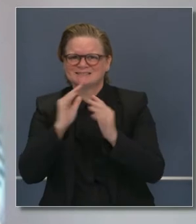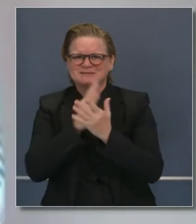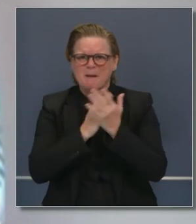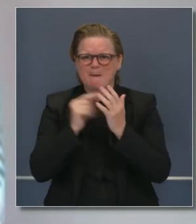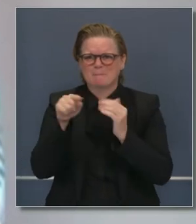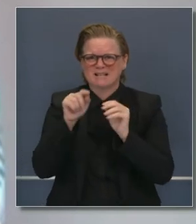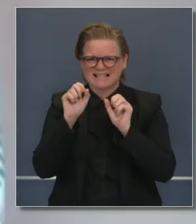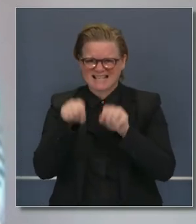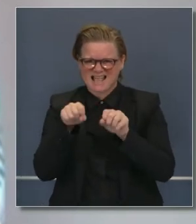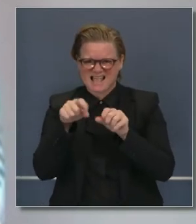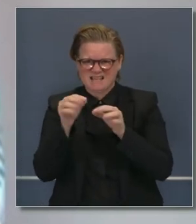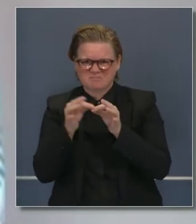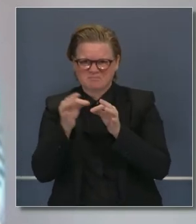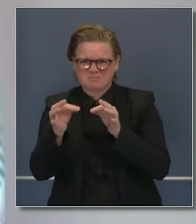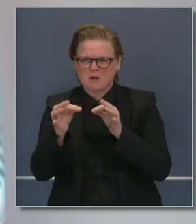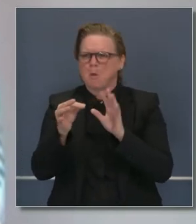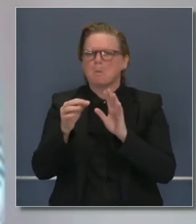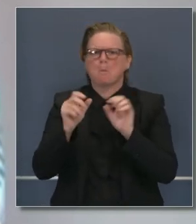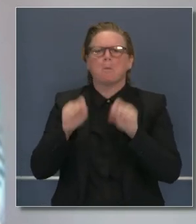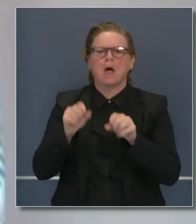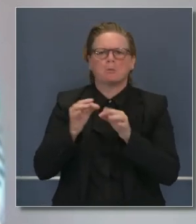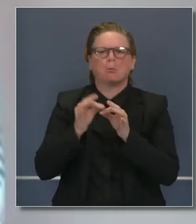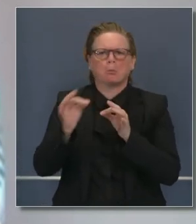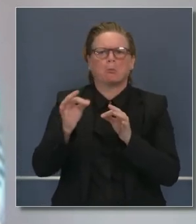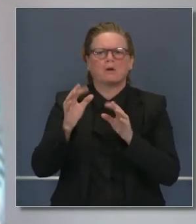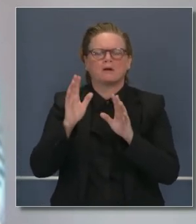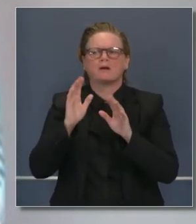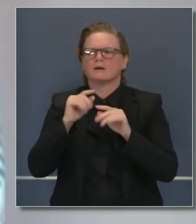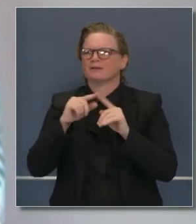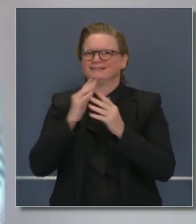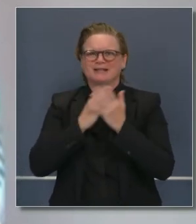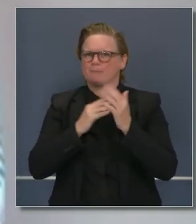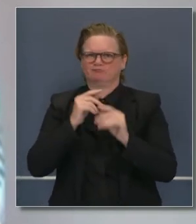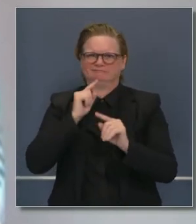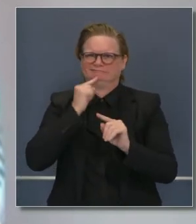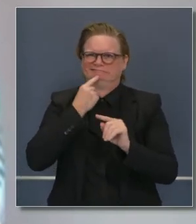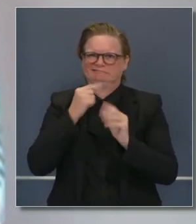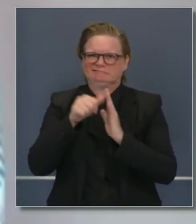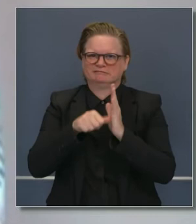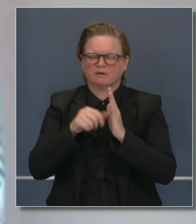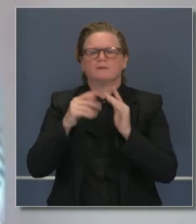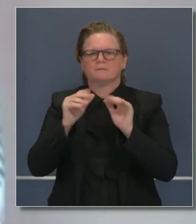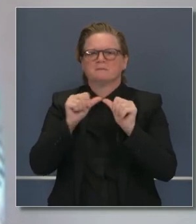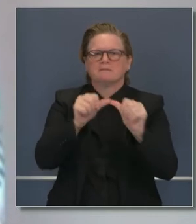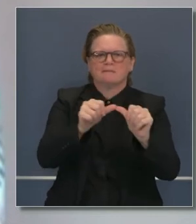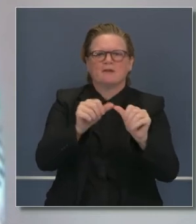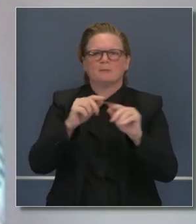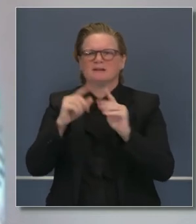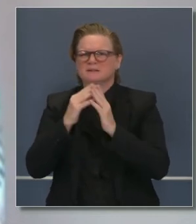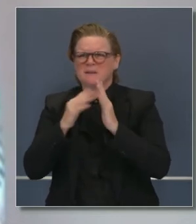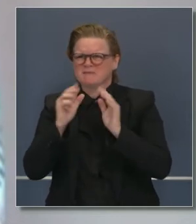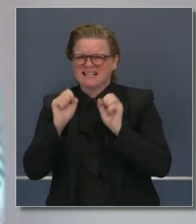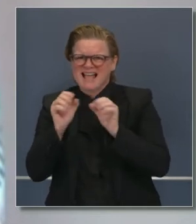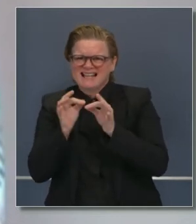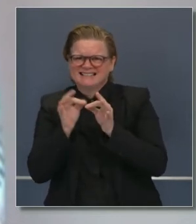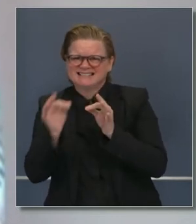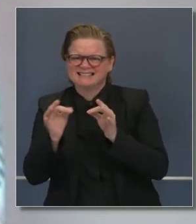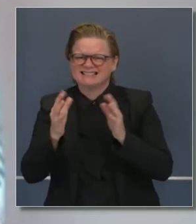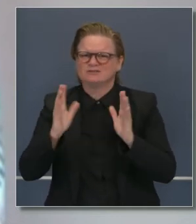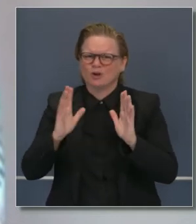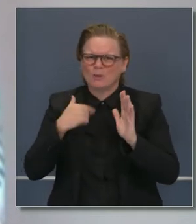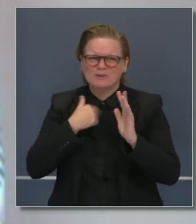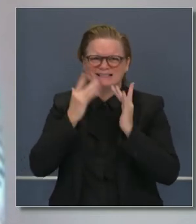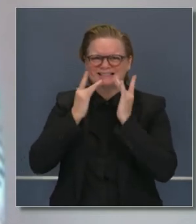o suspensión de esas cirugías selectivas. Y no estamos hablando de parar una cirugía